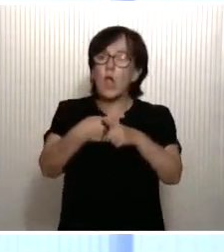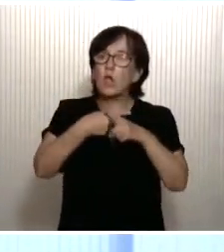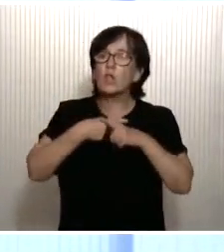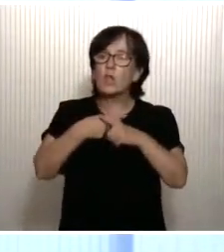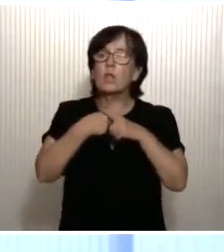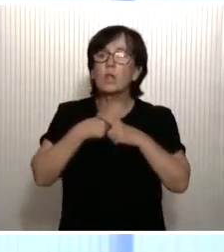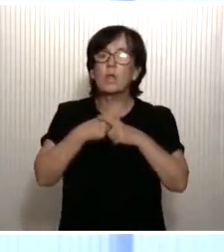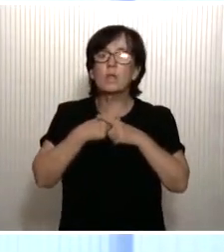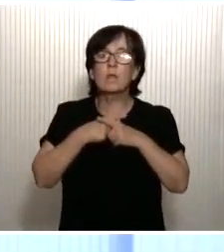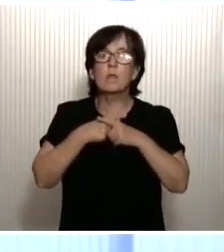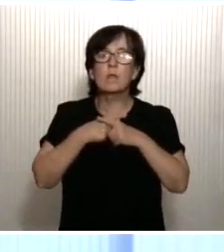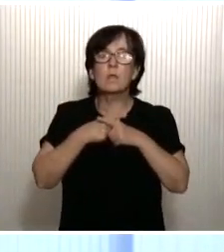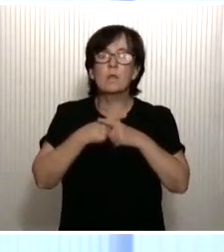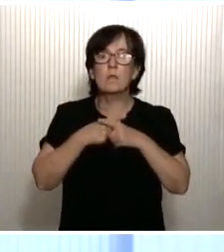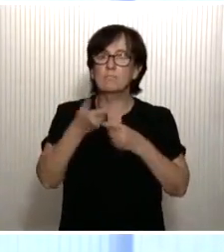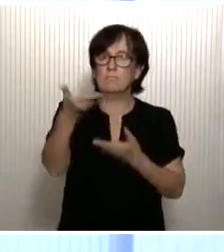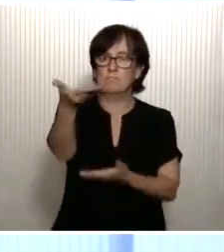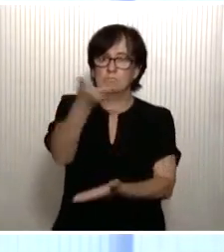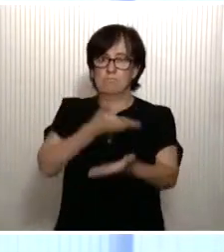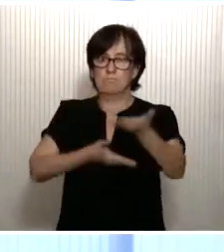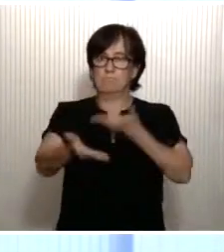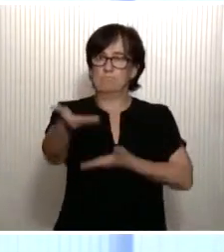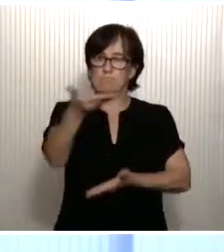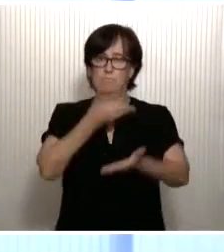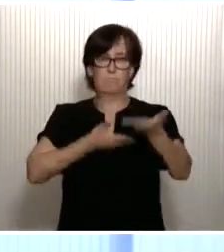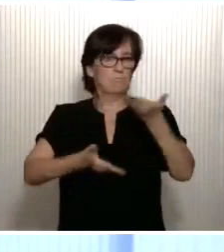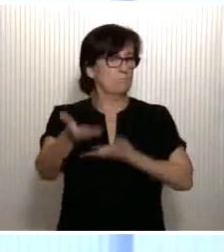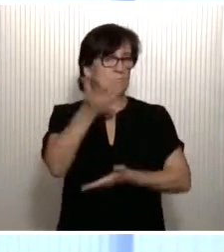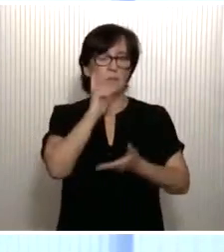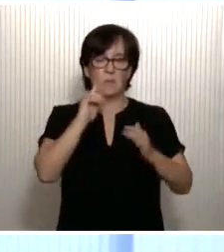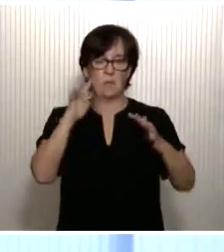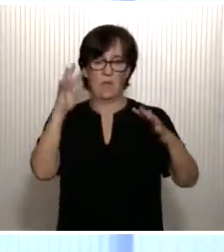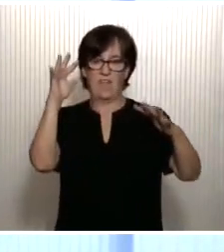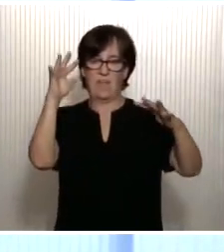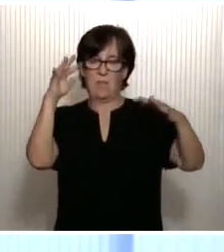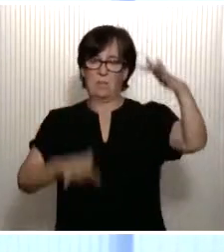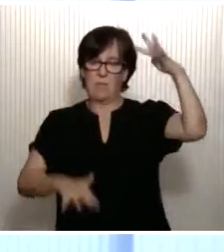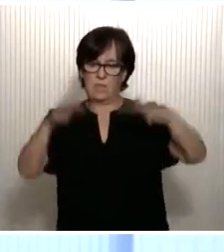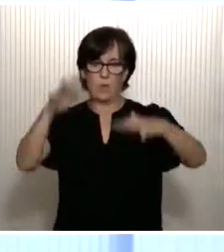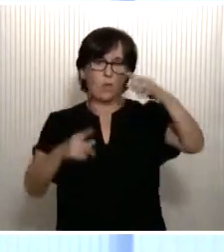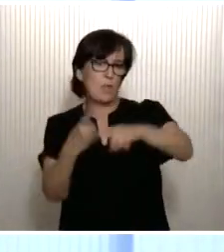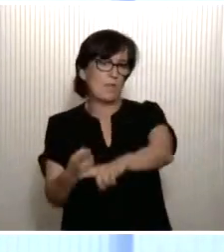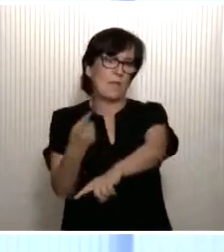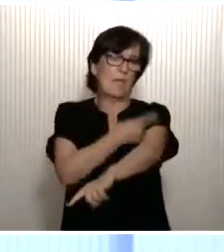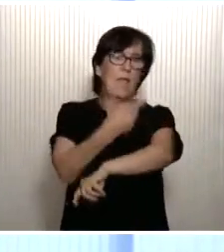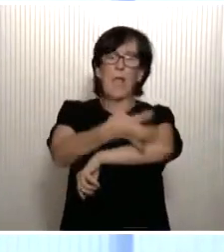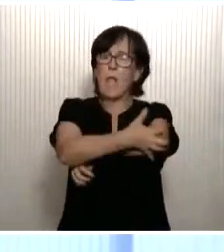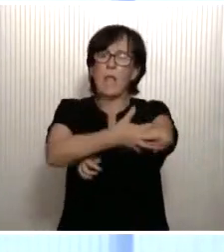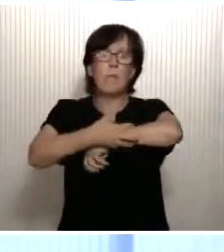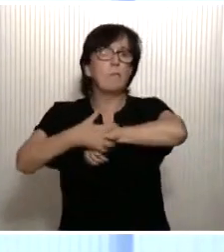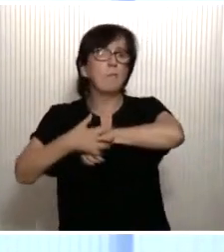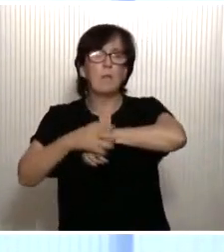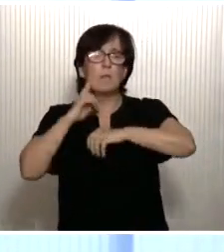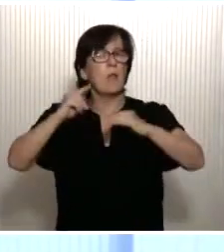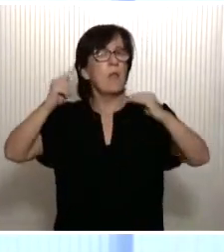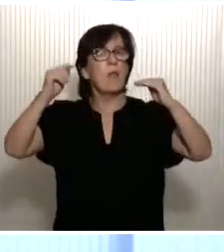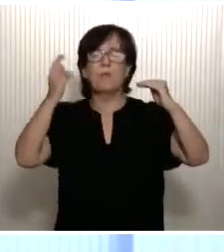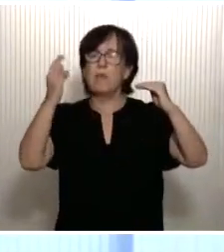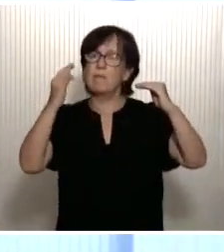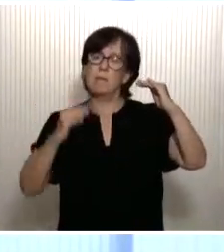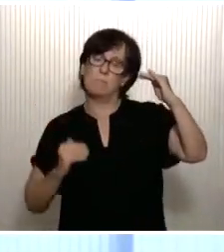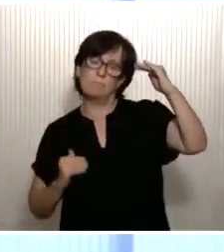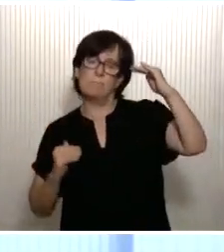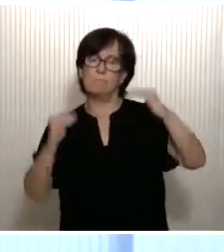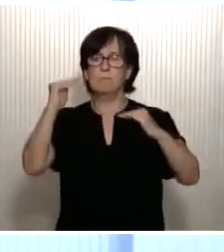Y es reciprocidad. Y la desigualdad extrema y la pobreza, precisamente, lo que hacen es reducir ese